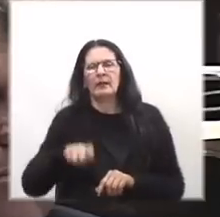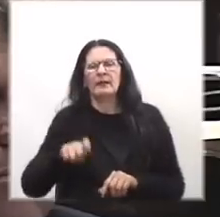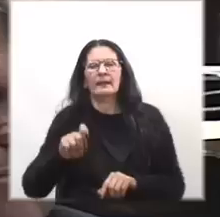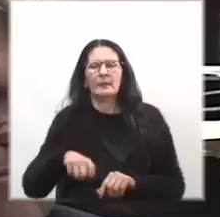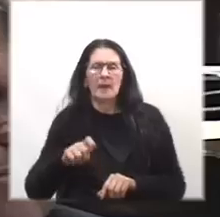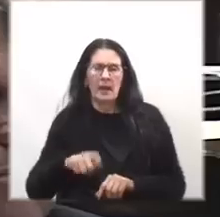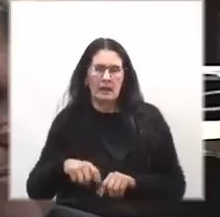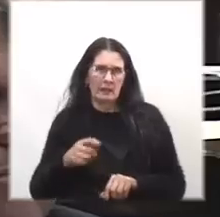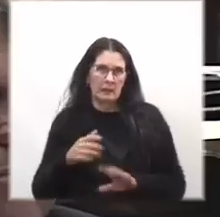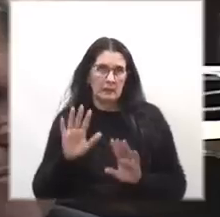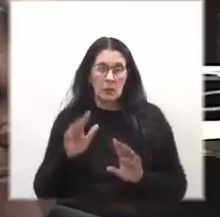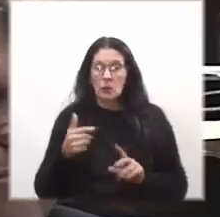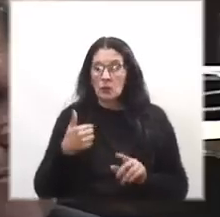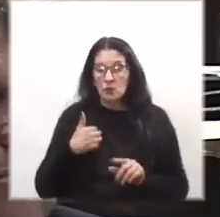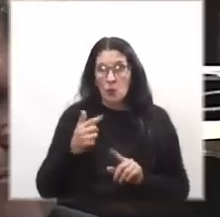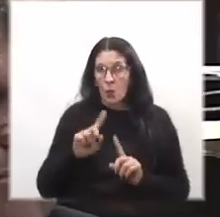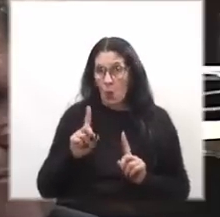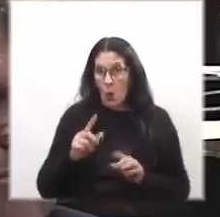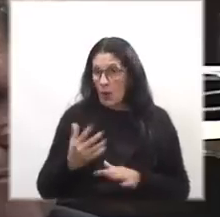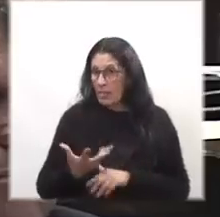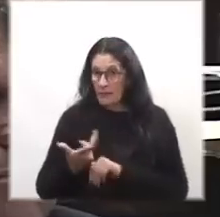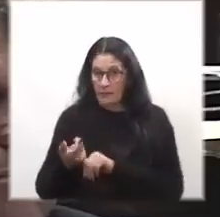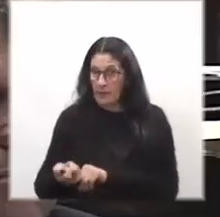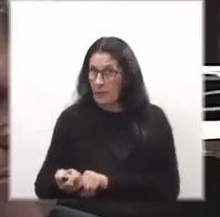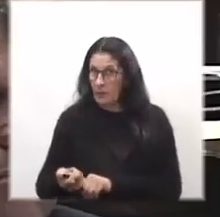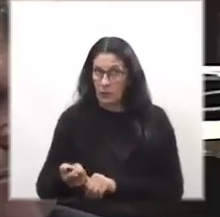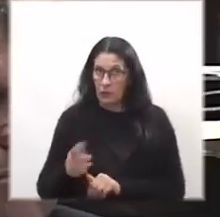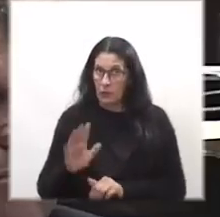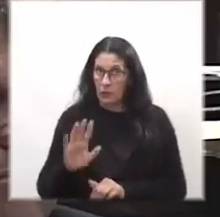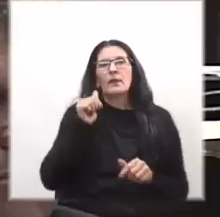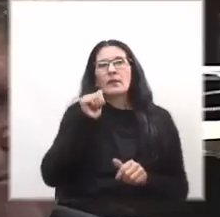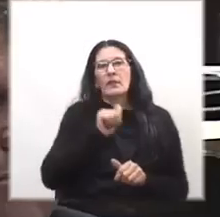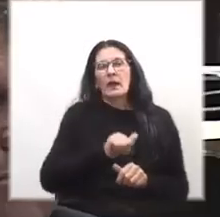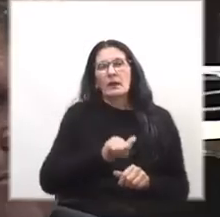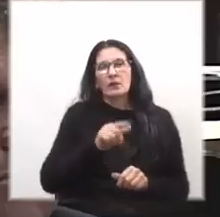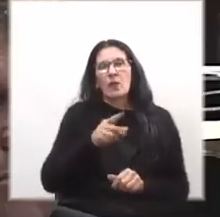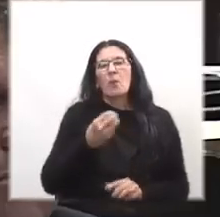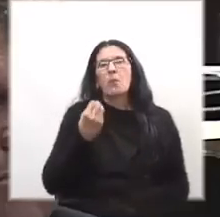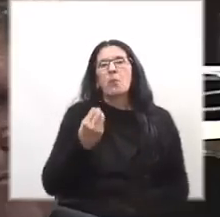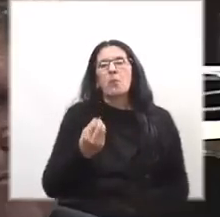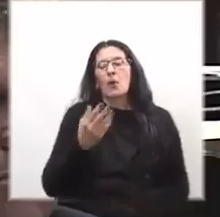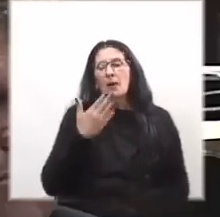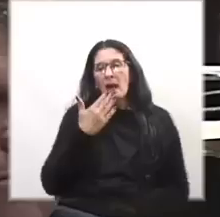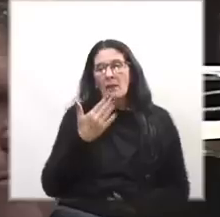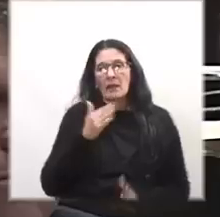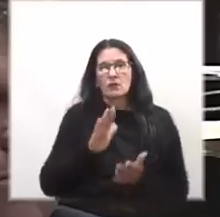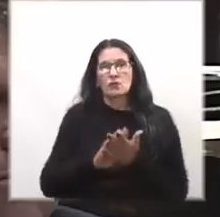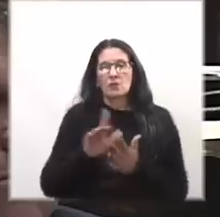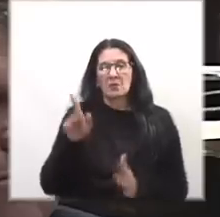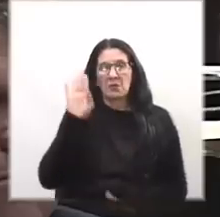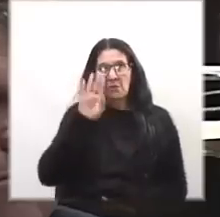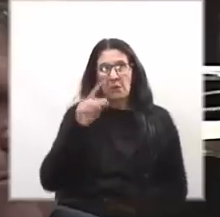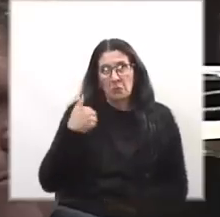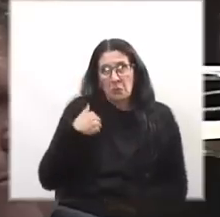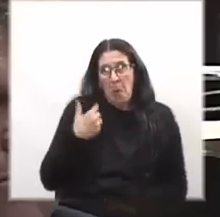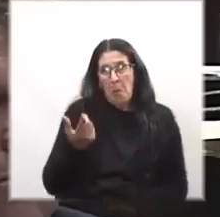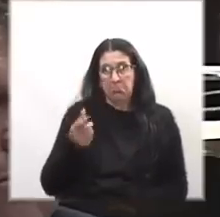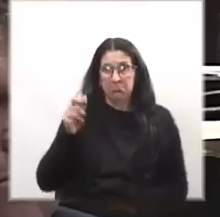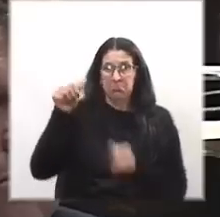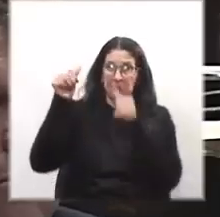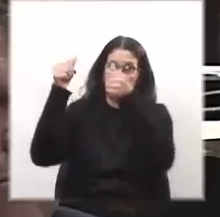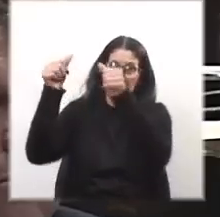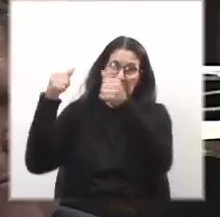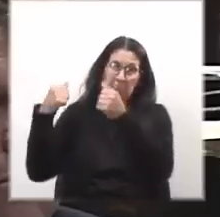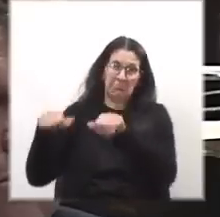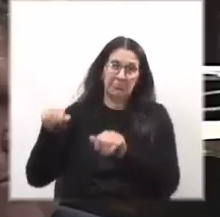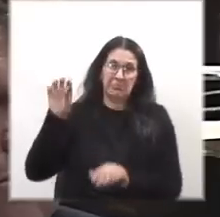Entonces, yo no lo defiendo a Balcedo, es más, tengo un telegrama pegado en un pizarroño en mi escritorio y lo he herido en su honor. Y lo guardé ahí como algo que va a ser